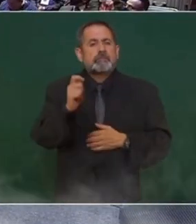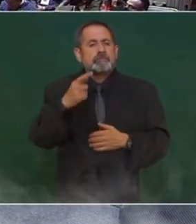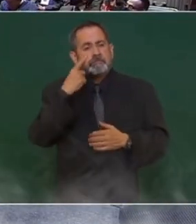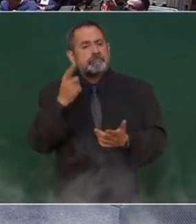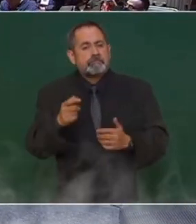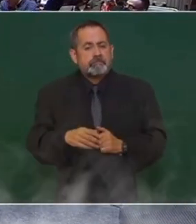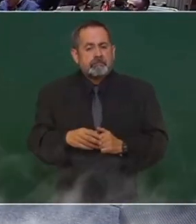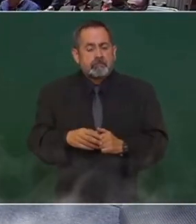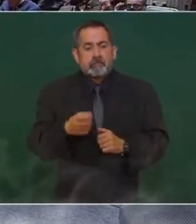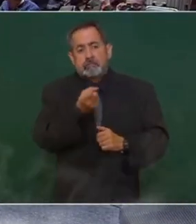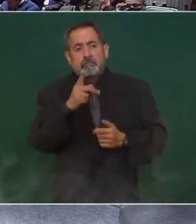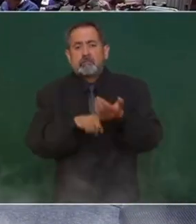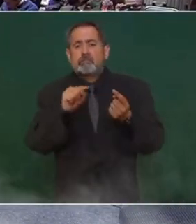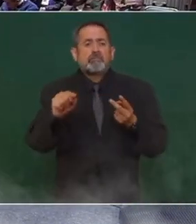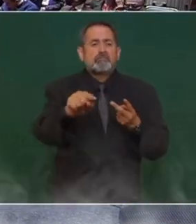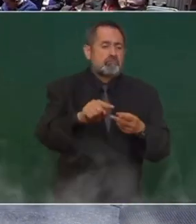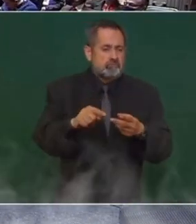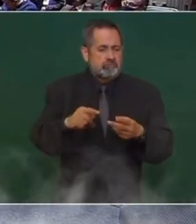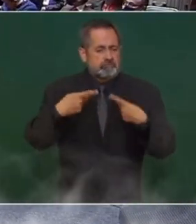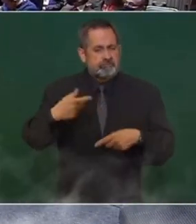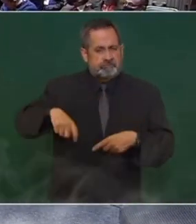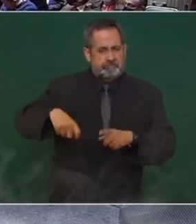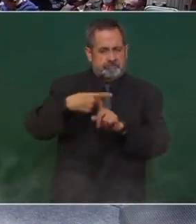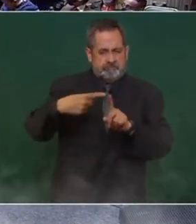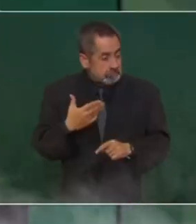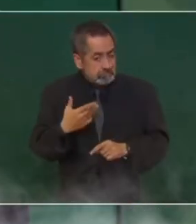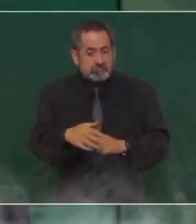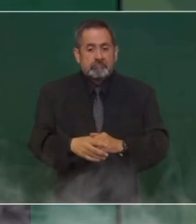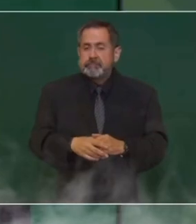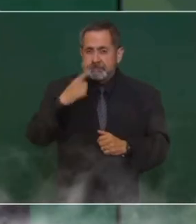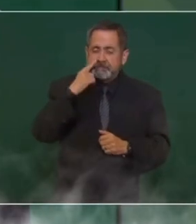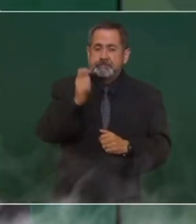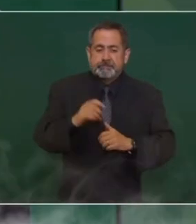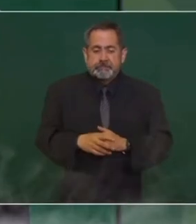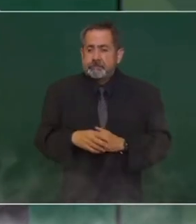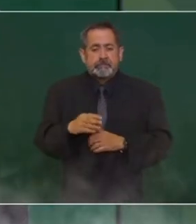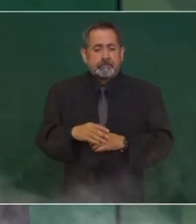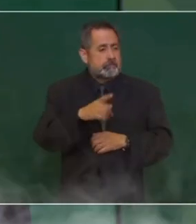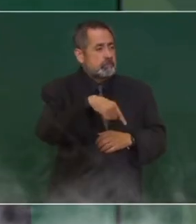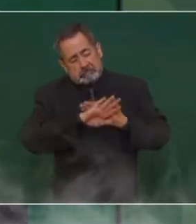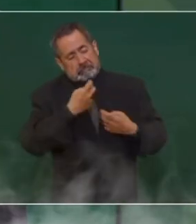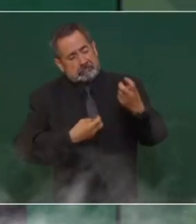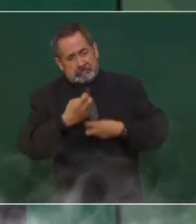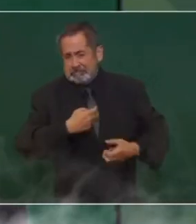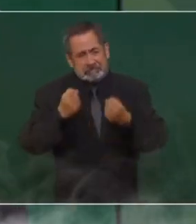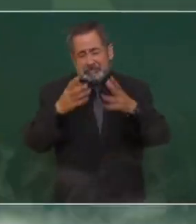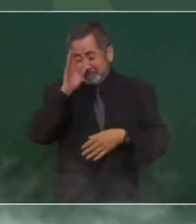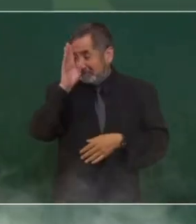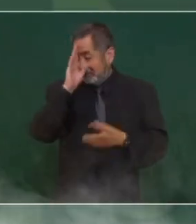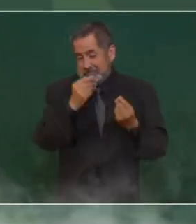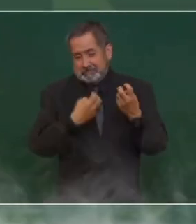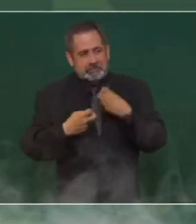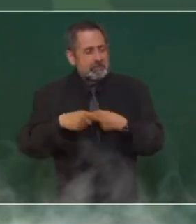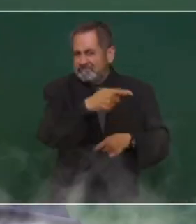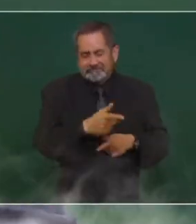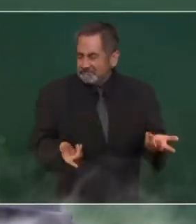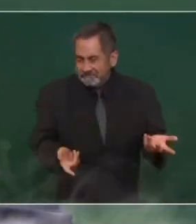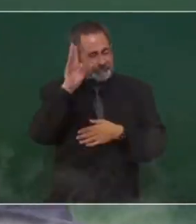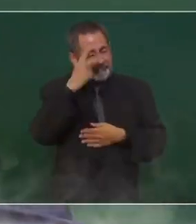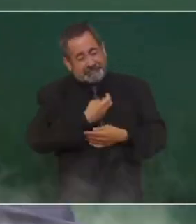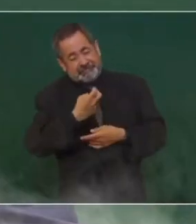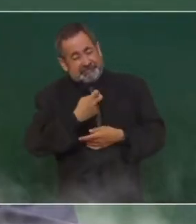de clase media muy conservadores. Tanta la campaña en contra de nosotros, tan irracional,